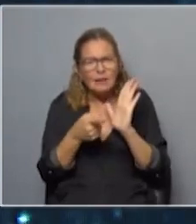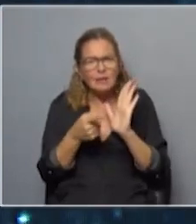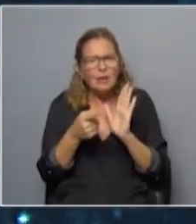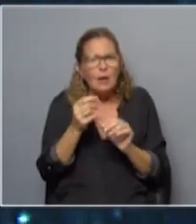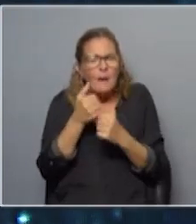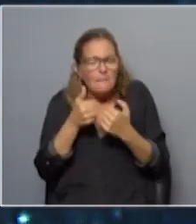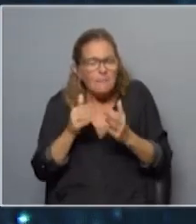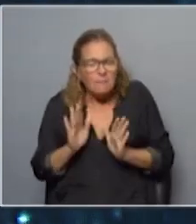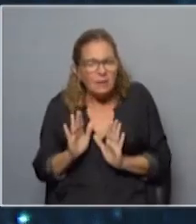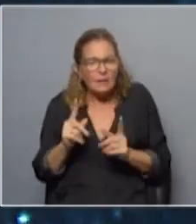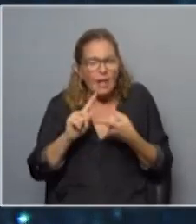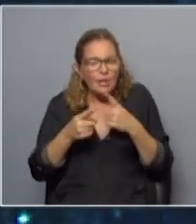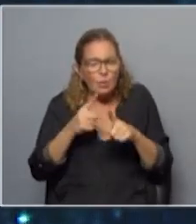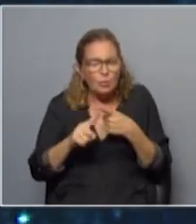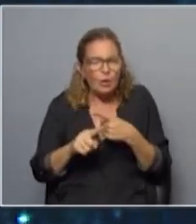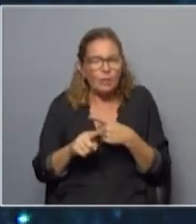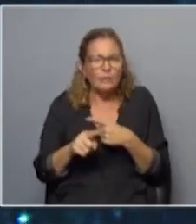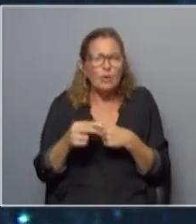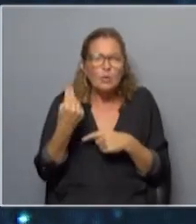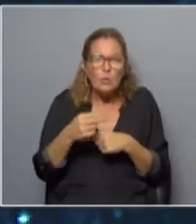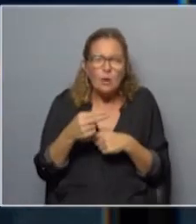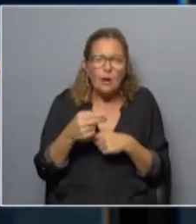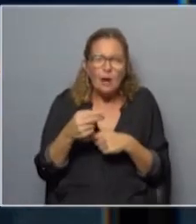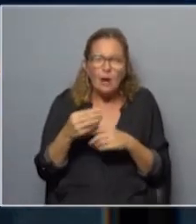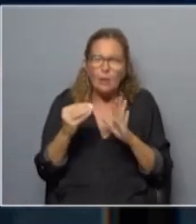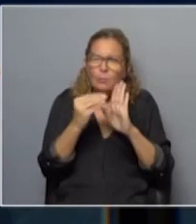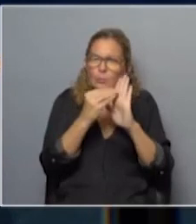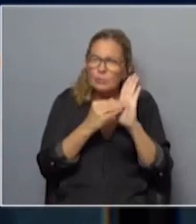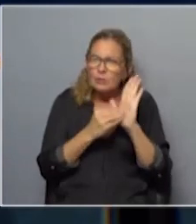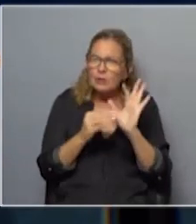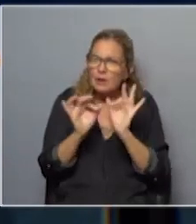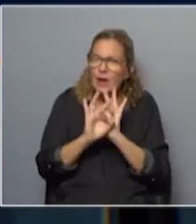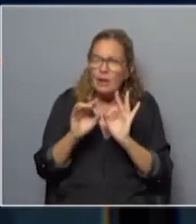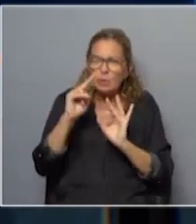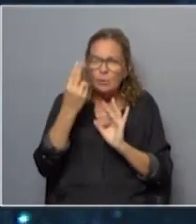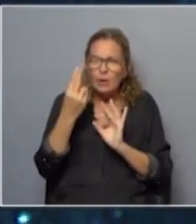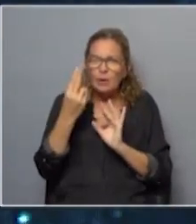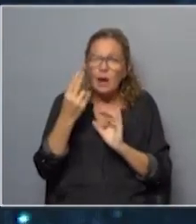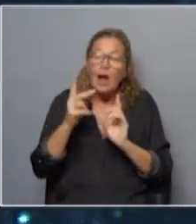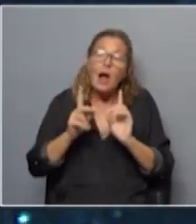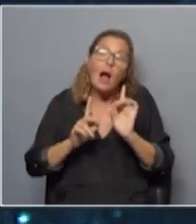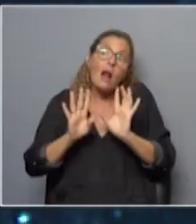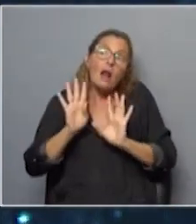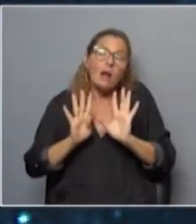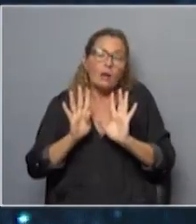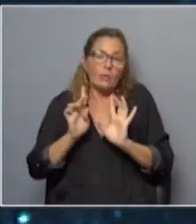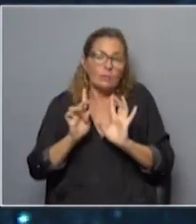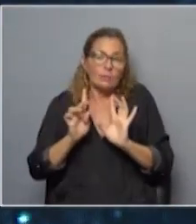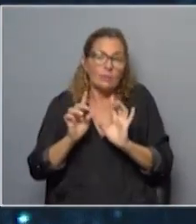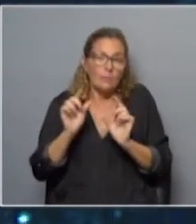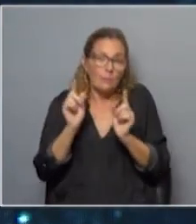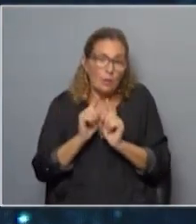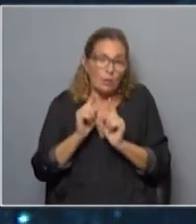la discusión y la polémica. O ¿nunca hubo ningún tipo de registro en el país? Hay registros parciales y sobre todo